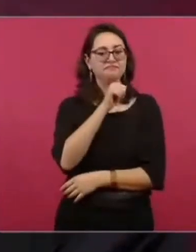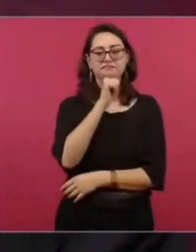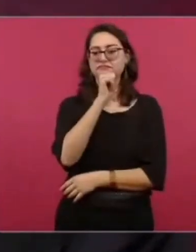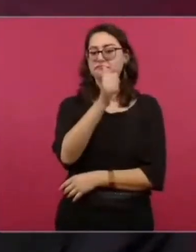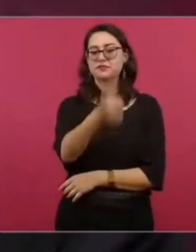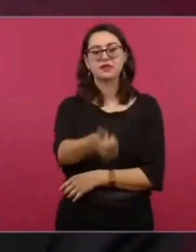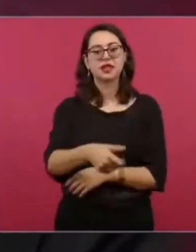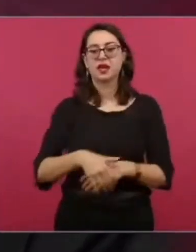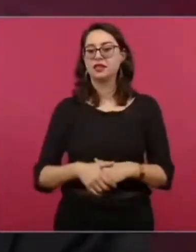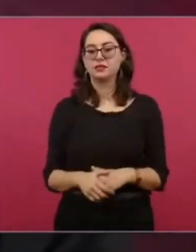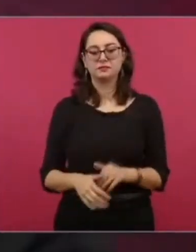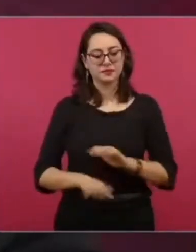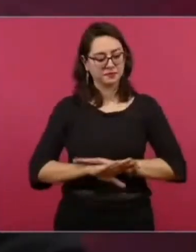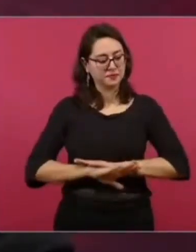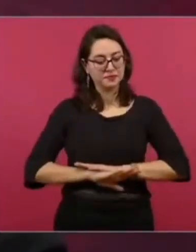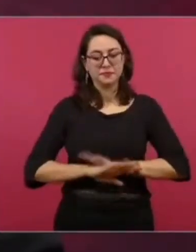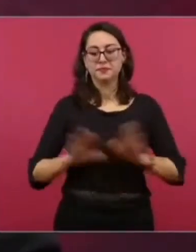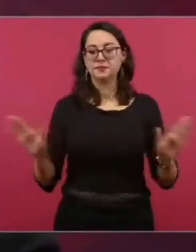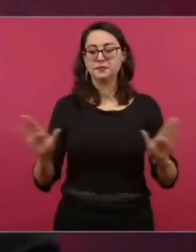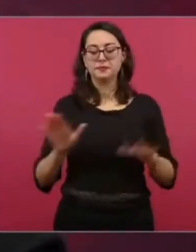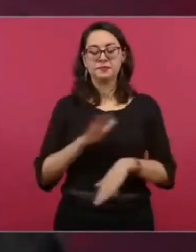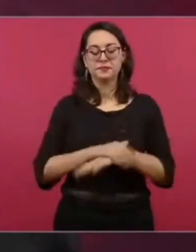En nada, nada, nada, nada, nada.